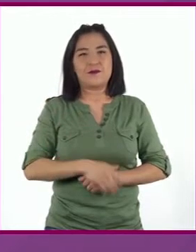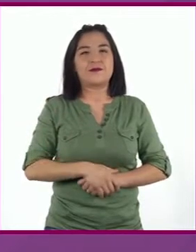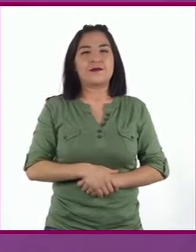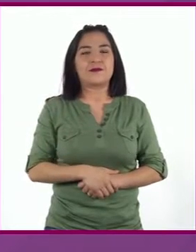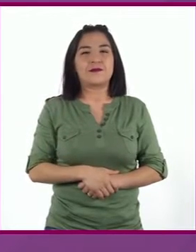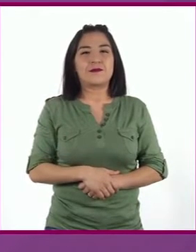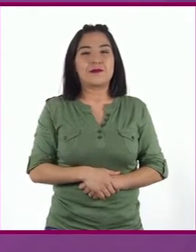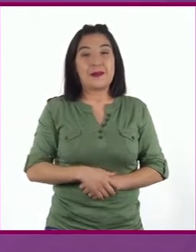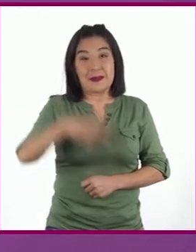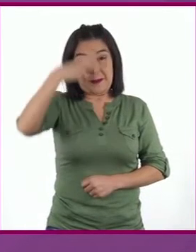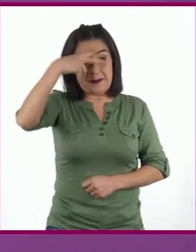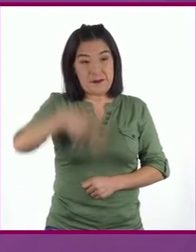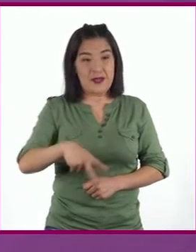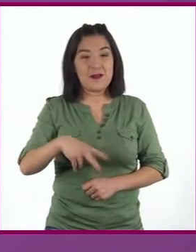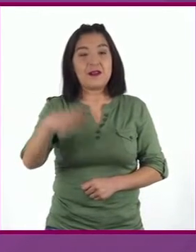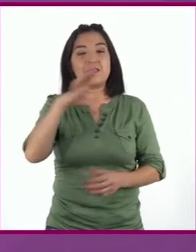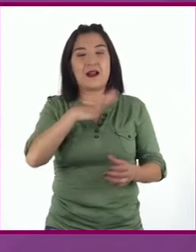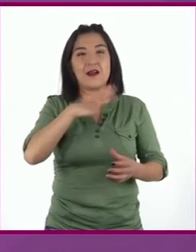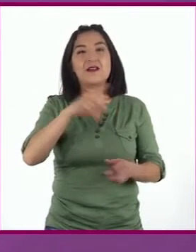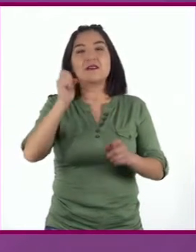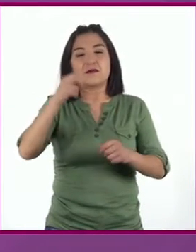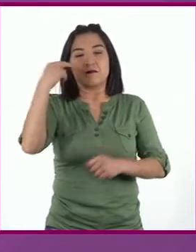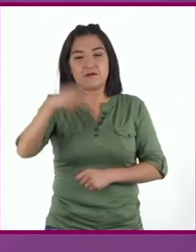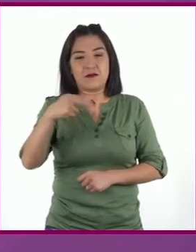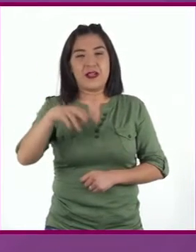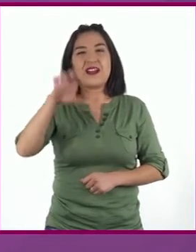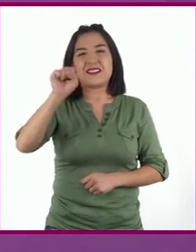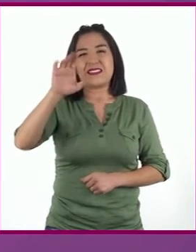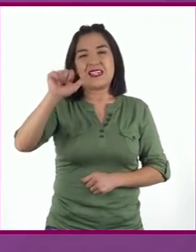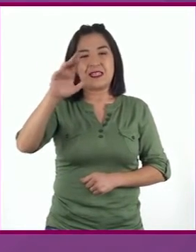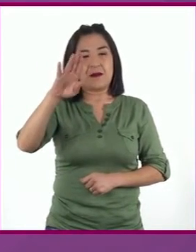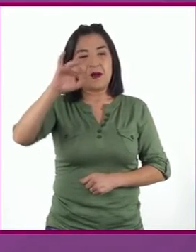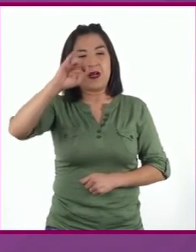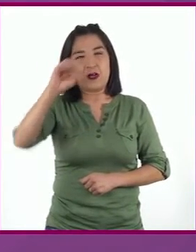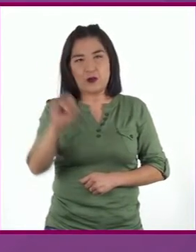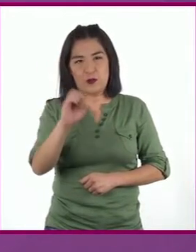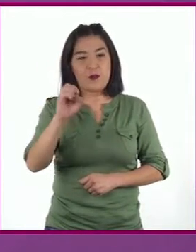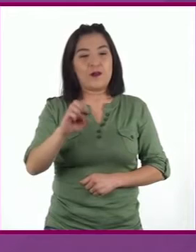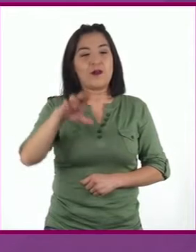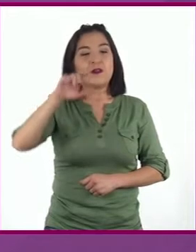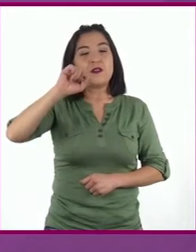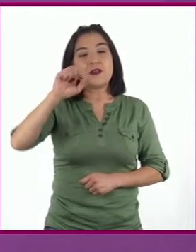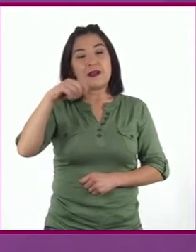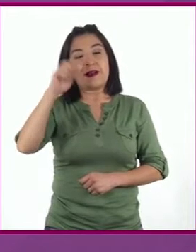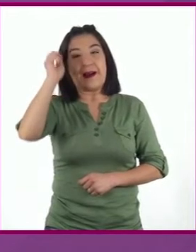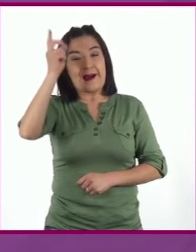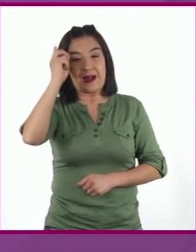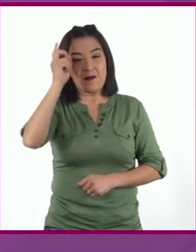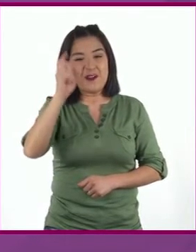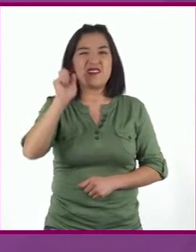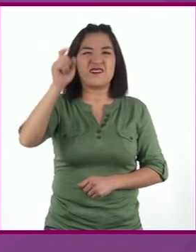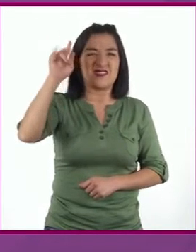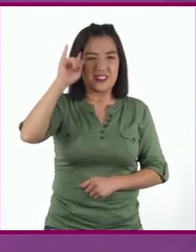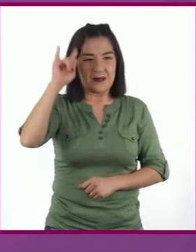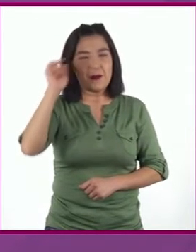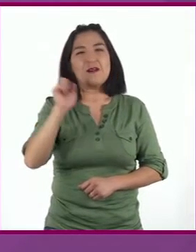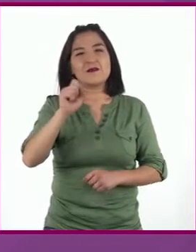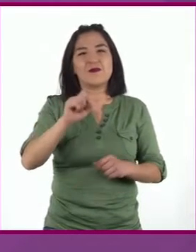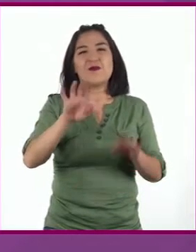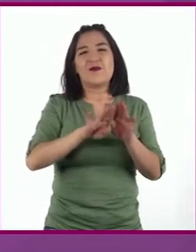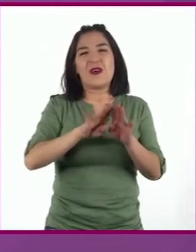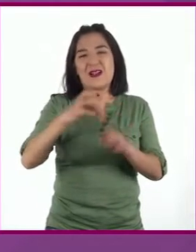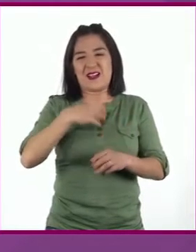En México, tiene nombres como escarabajo sanjuanero, caballito del diablo o rodacacas.